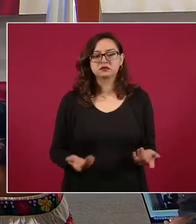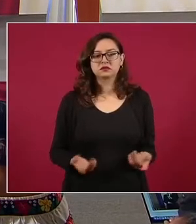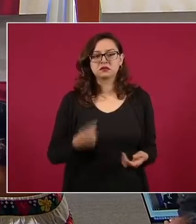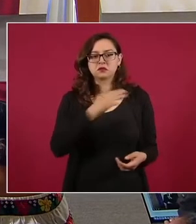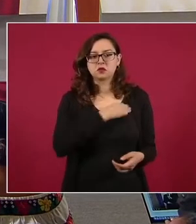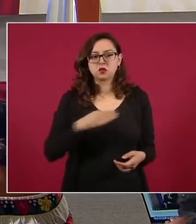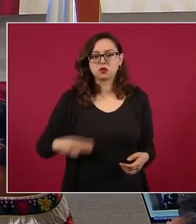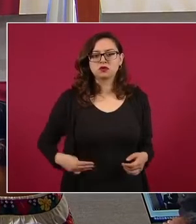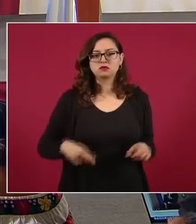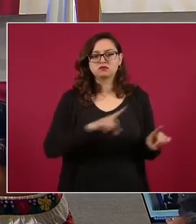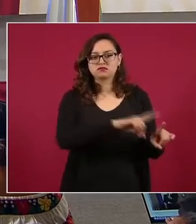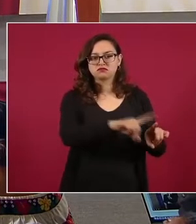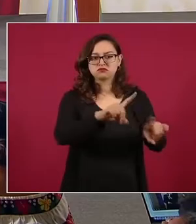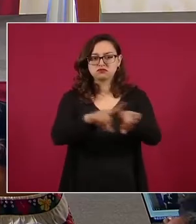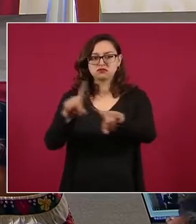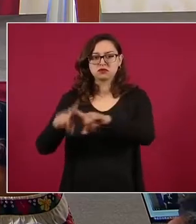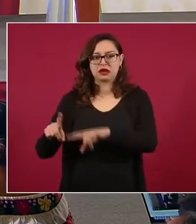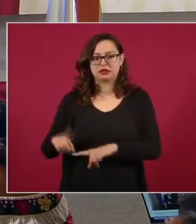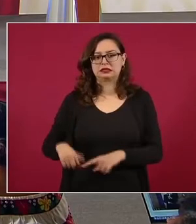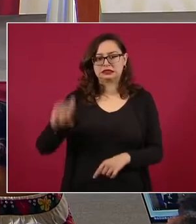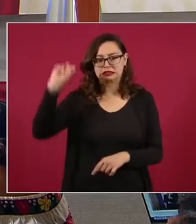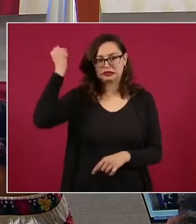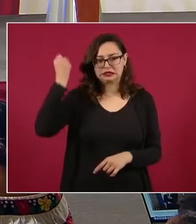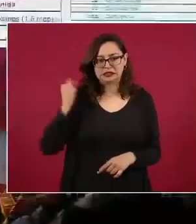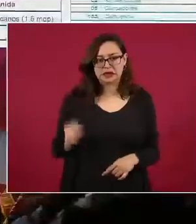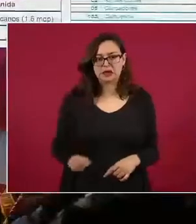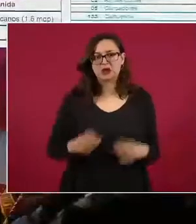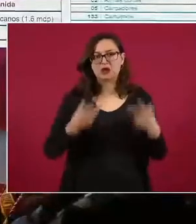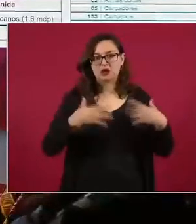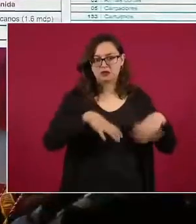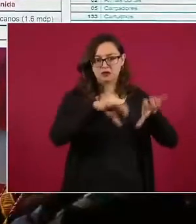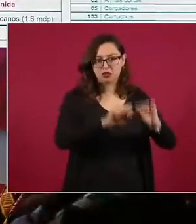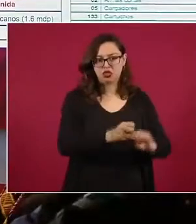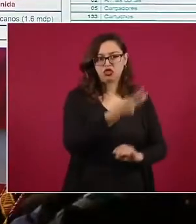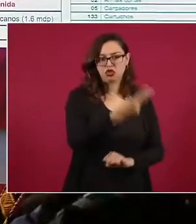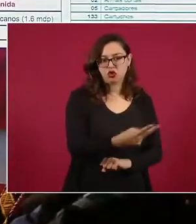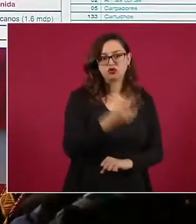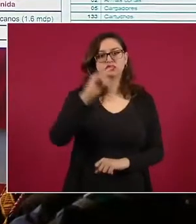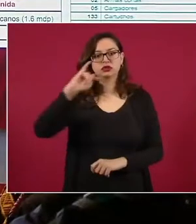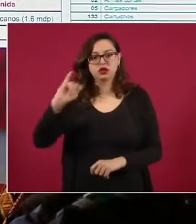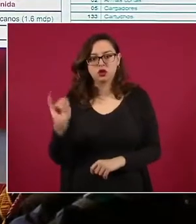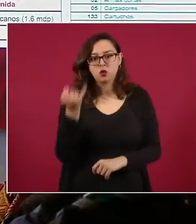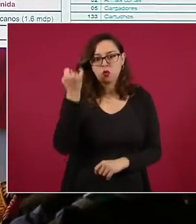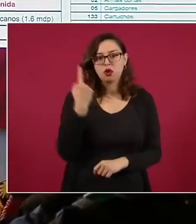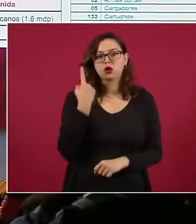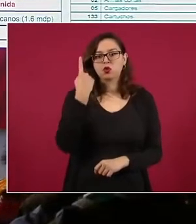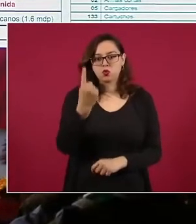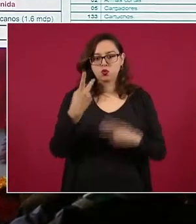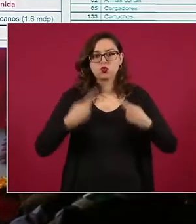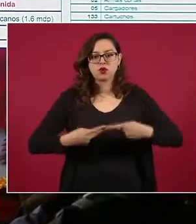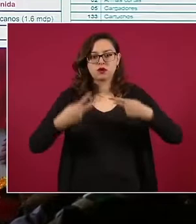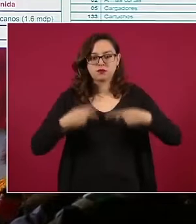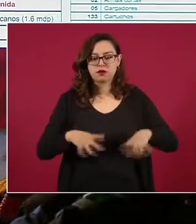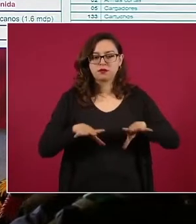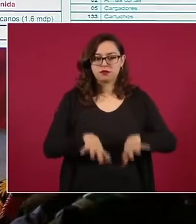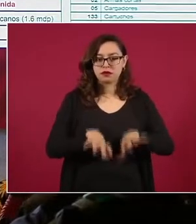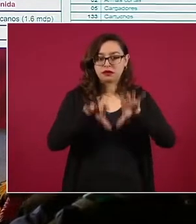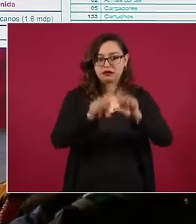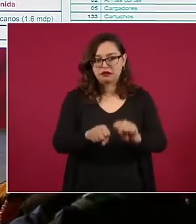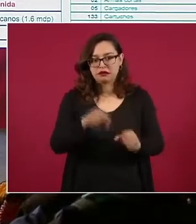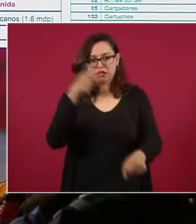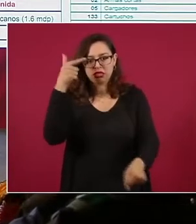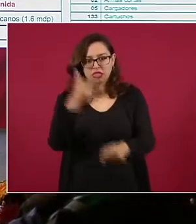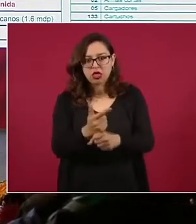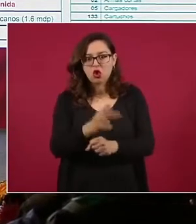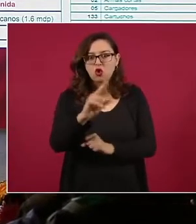en Ahome, Sinaloa, dos personas, en Tijuana una persona detenida con 83 mil dólares